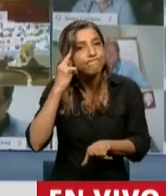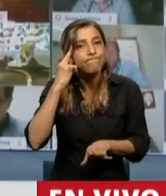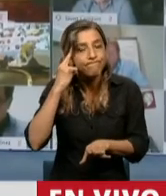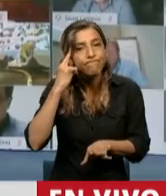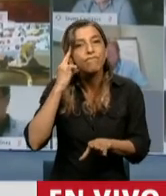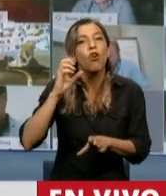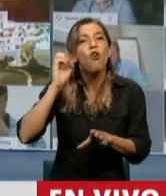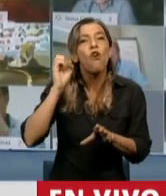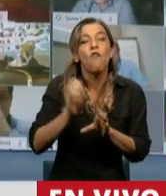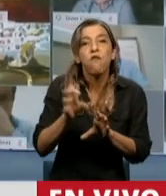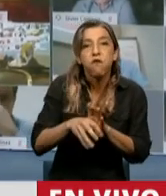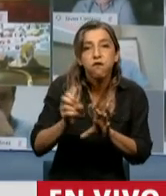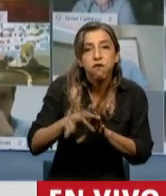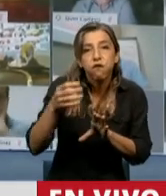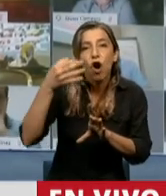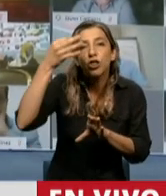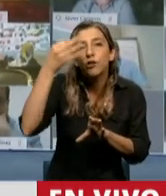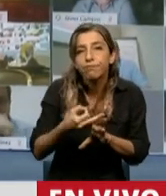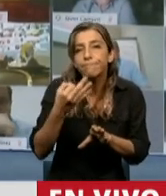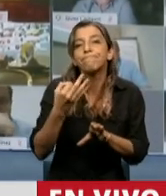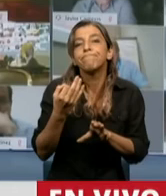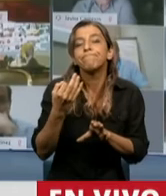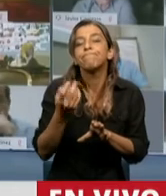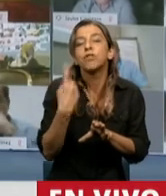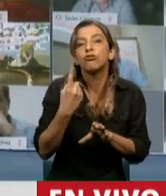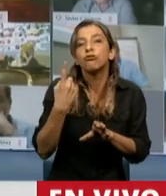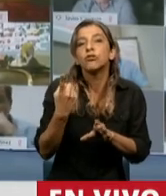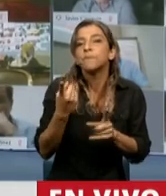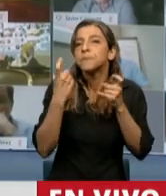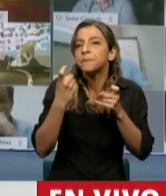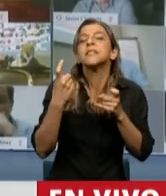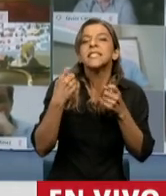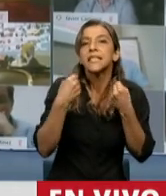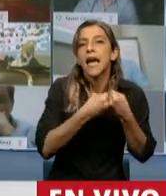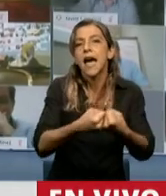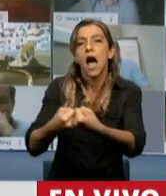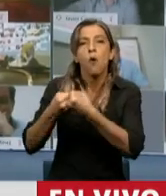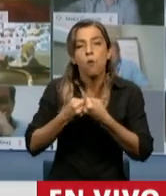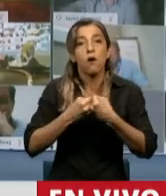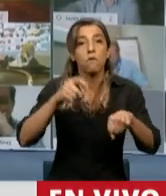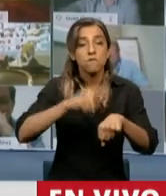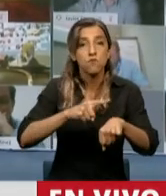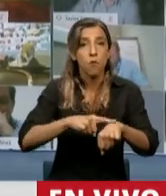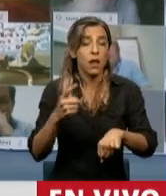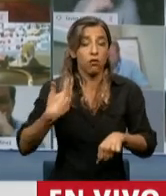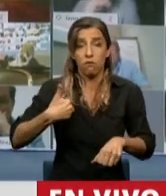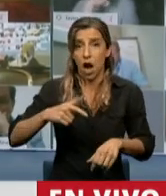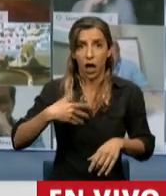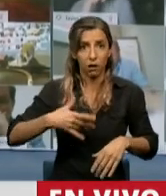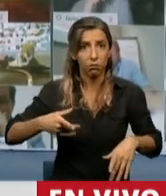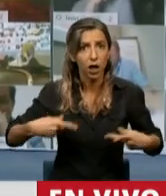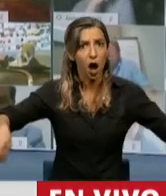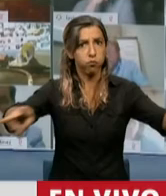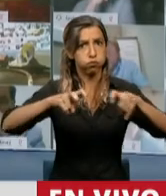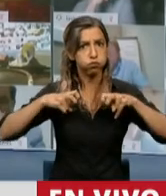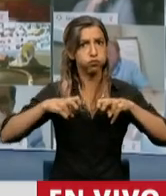contribución para la macroeconomía argentina, pero para eso se necesita un gran acuerdo político que implique que en épocas de bonanza vamos a ahorrar, como por ejemplo